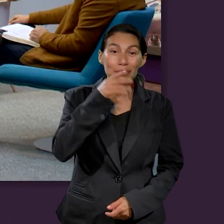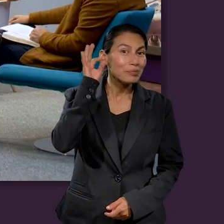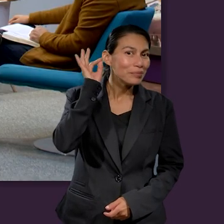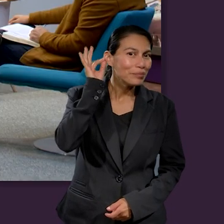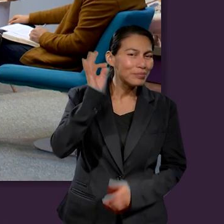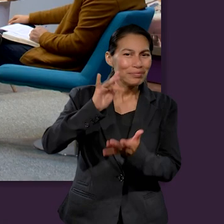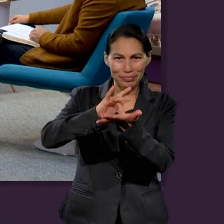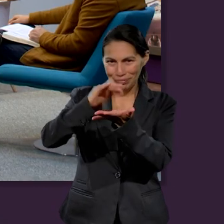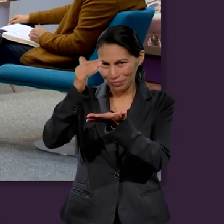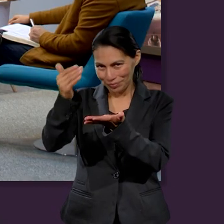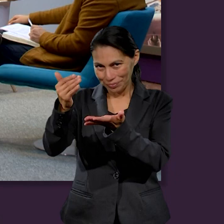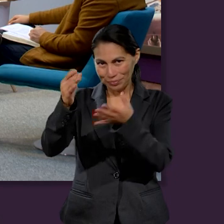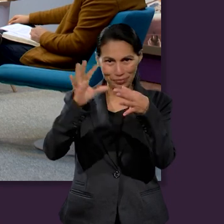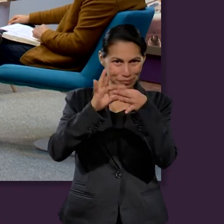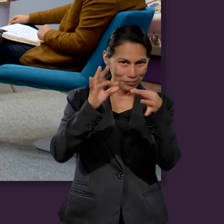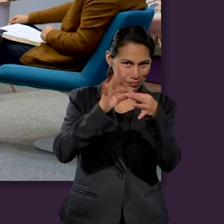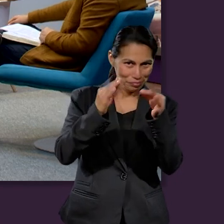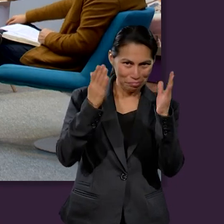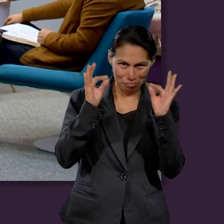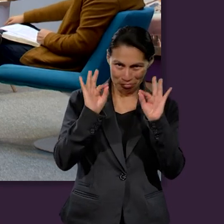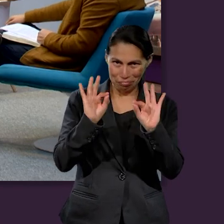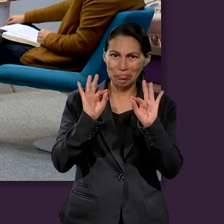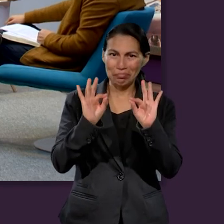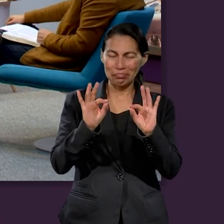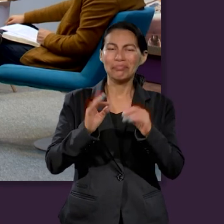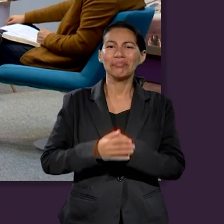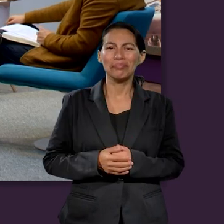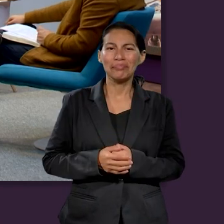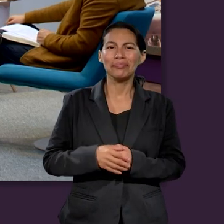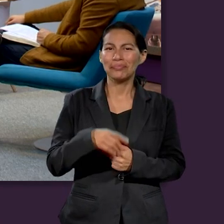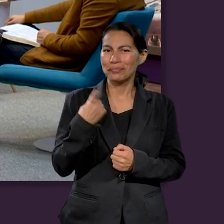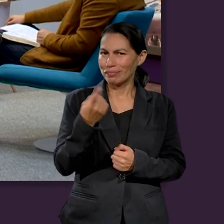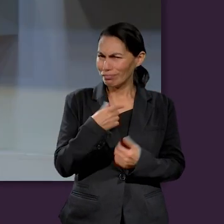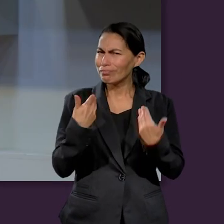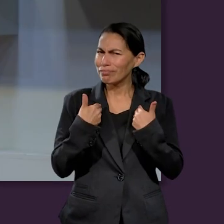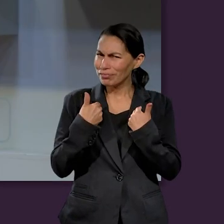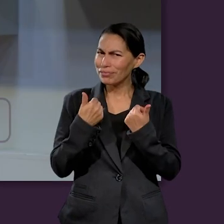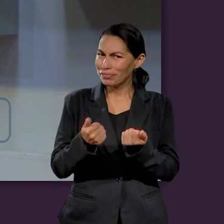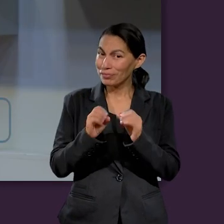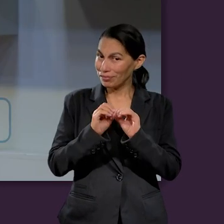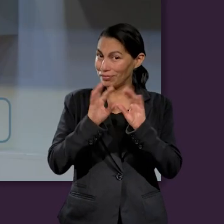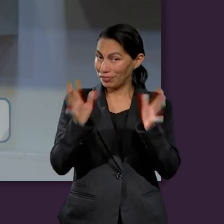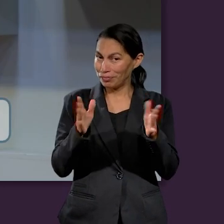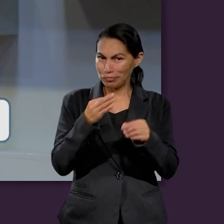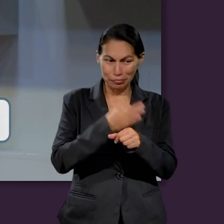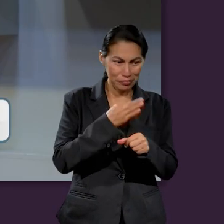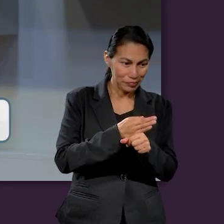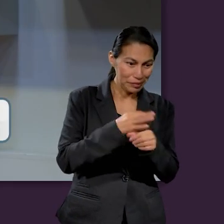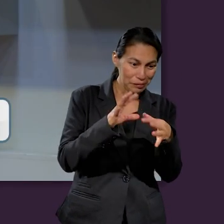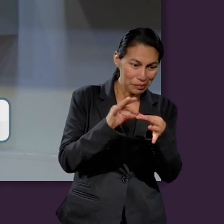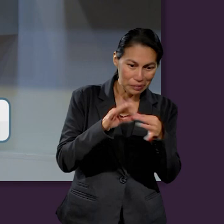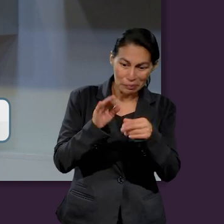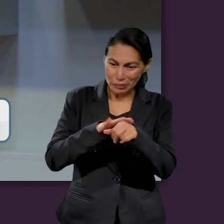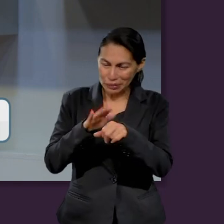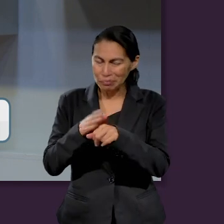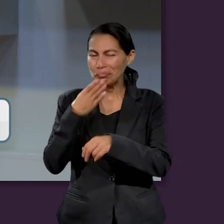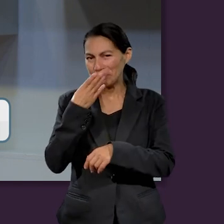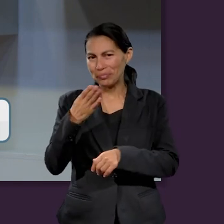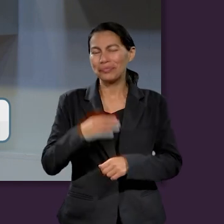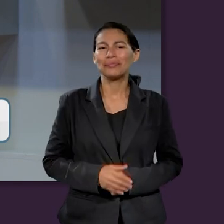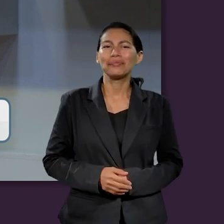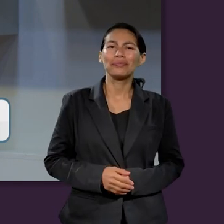Agradecemos al pastor Filiberto Grajeda por esta respuesta que yo creo que nos pone muy en contexto lo que vamos a seguir